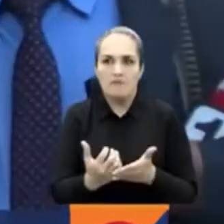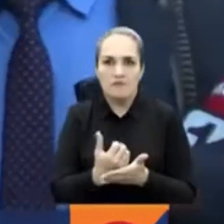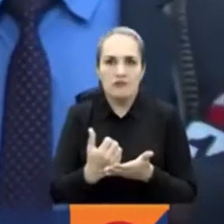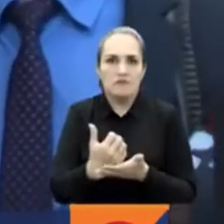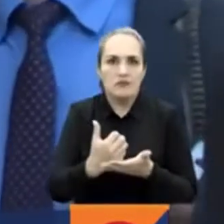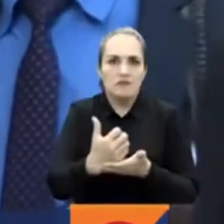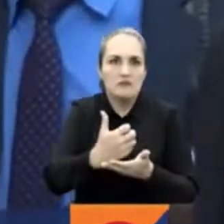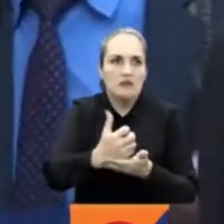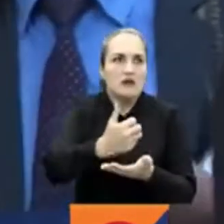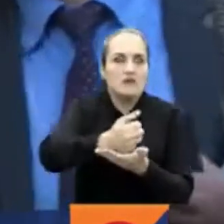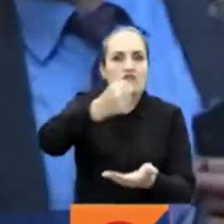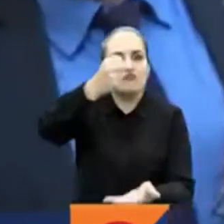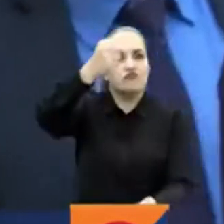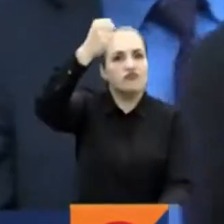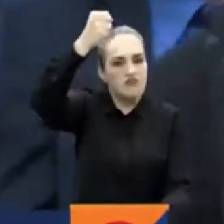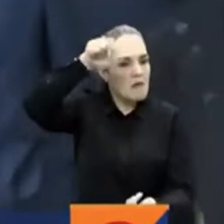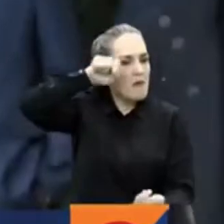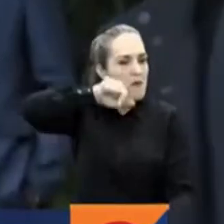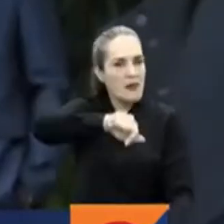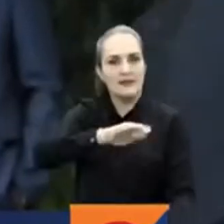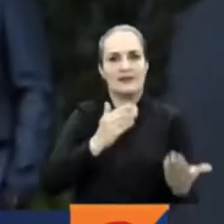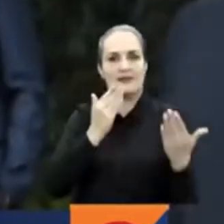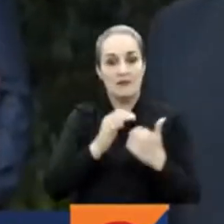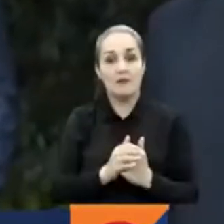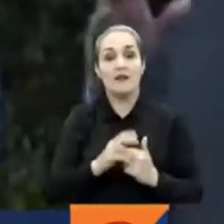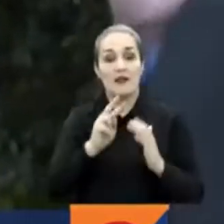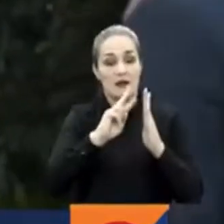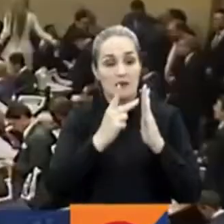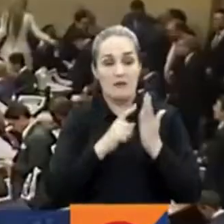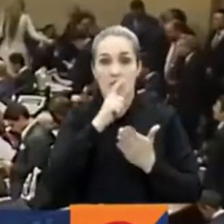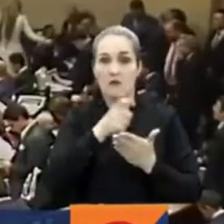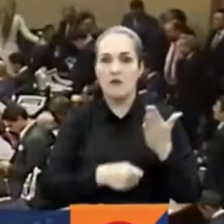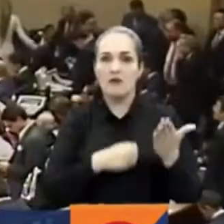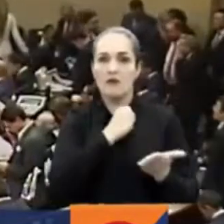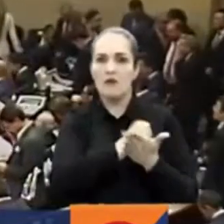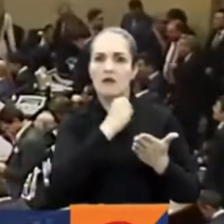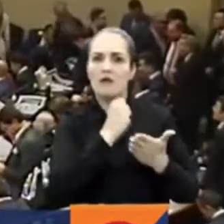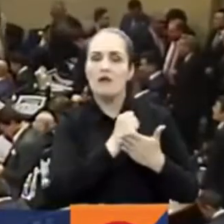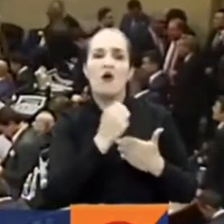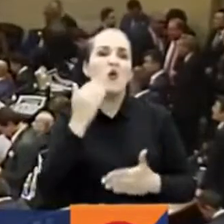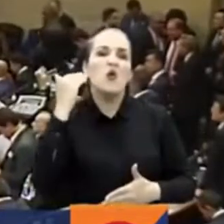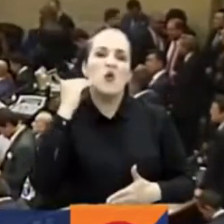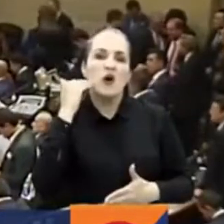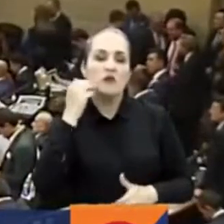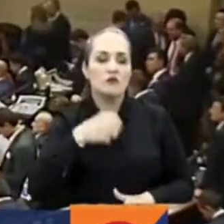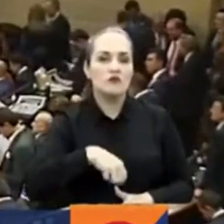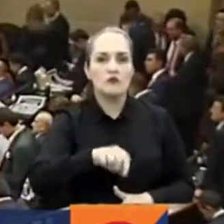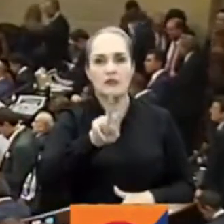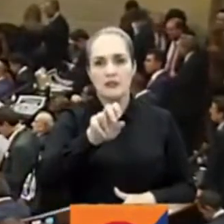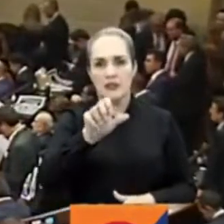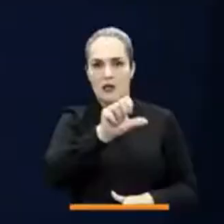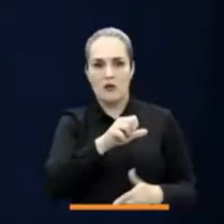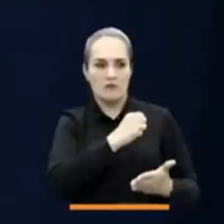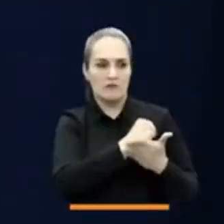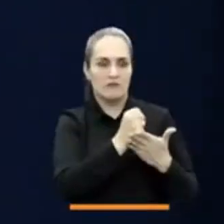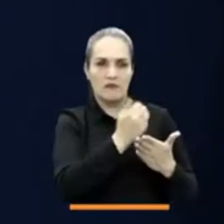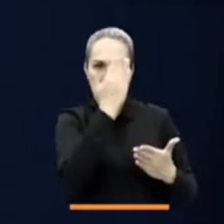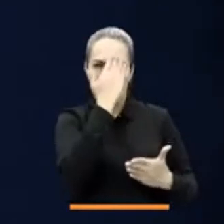aumentando. Según el gobierno electo, la reforma tributaria sería radicada en el Congreso de la República el próximo 7 de agosto.